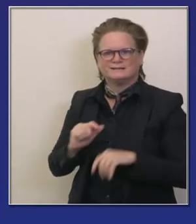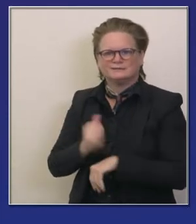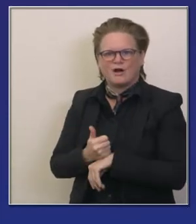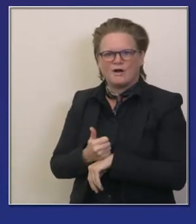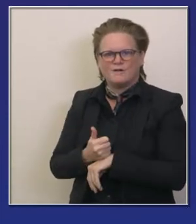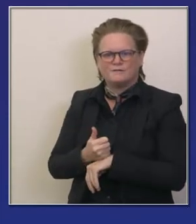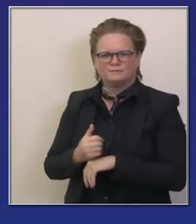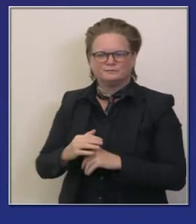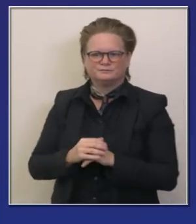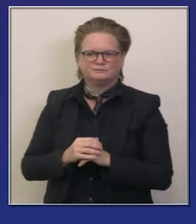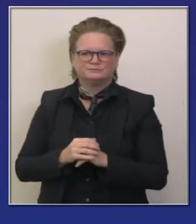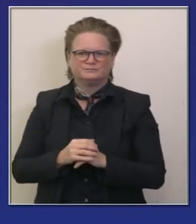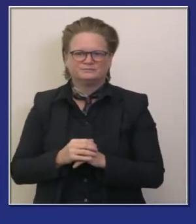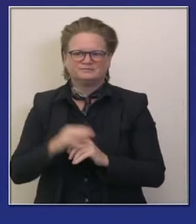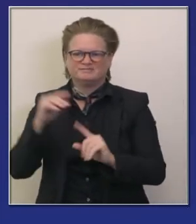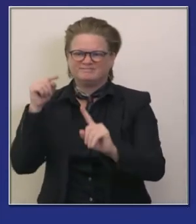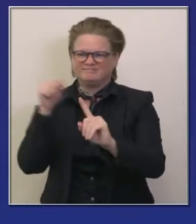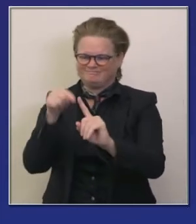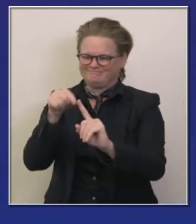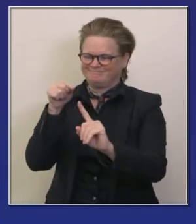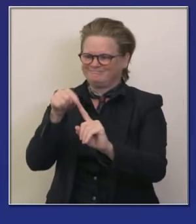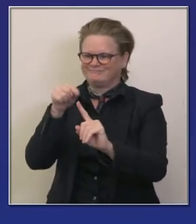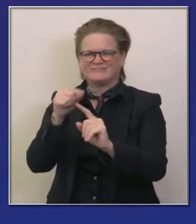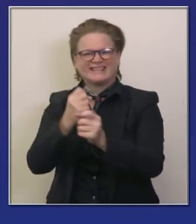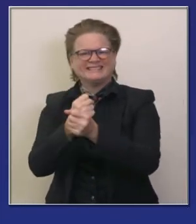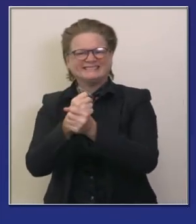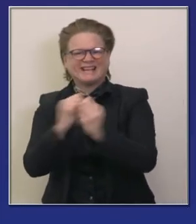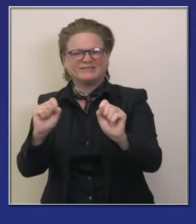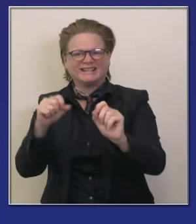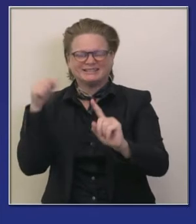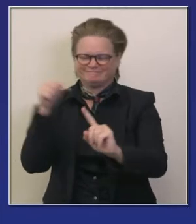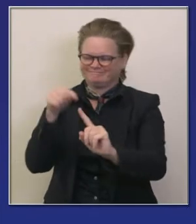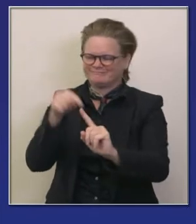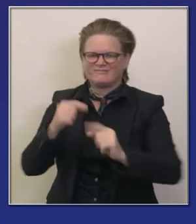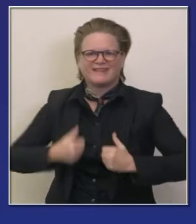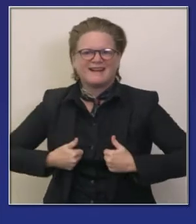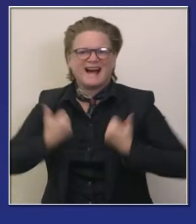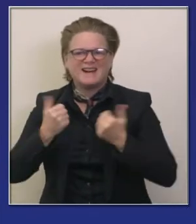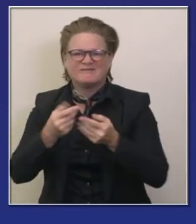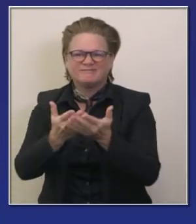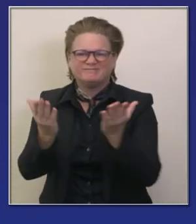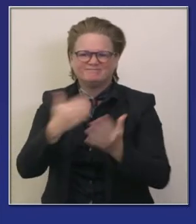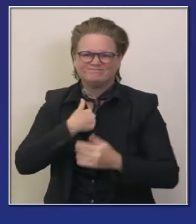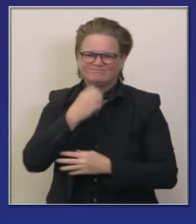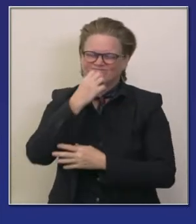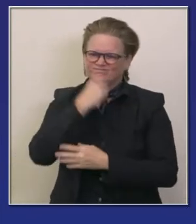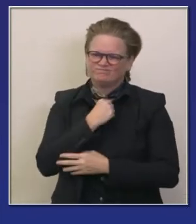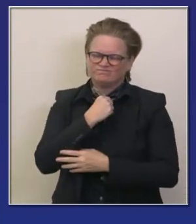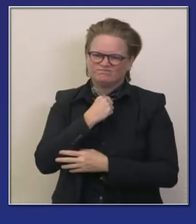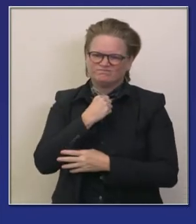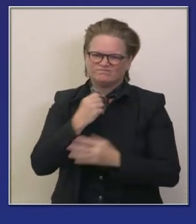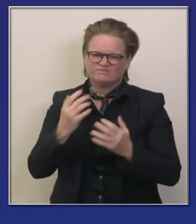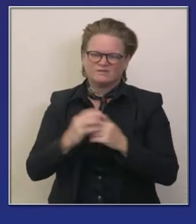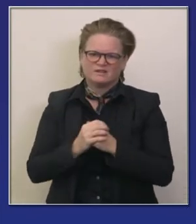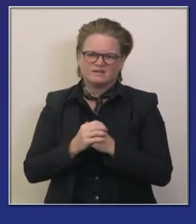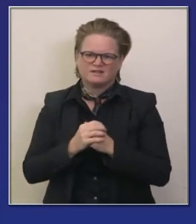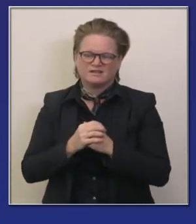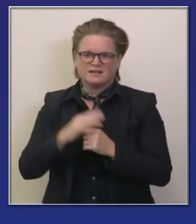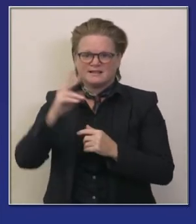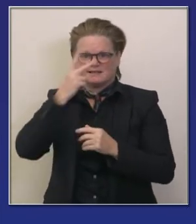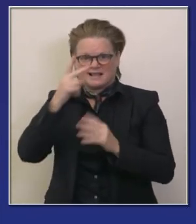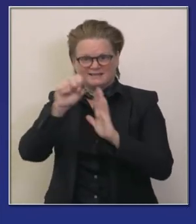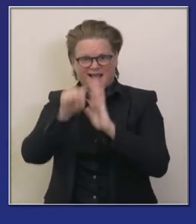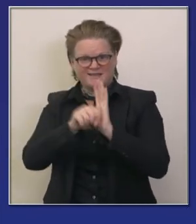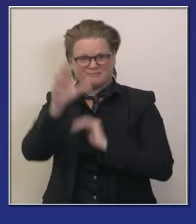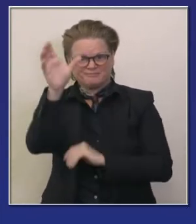de esto pero queremos darles las últimas noticias sobre la orden de mantenerse en casa regional después de que llegamos a menos de 15